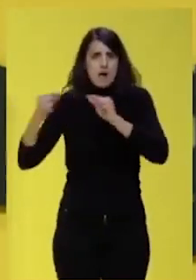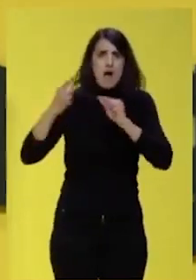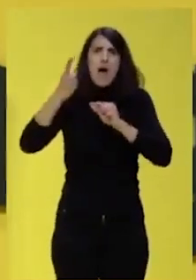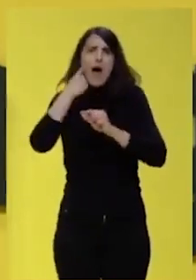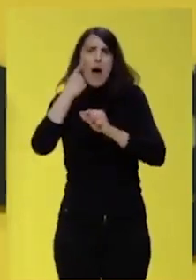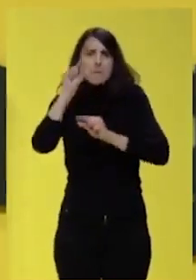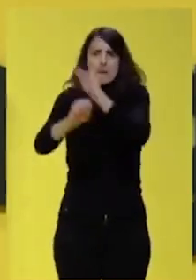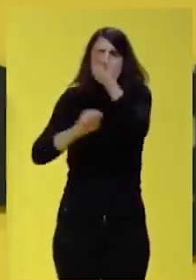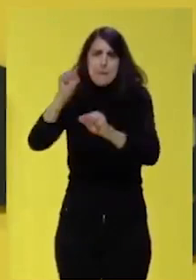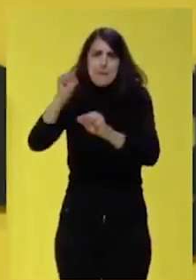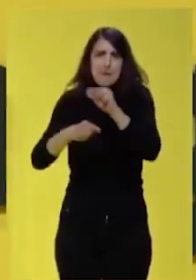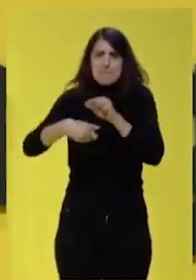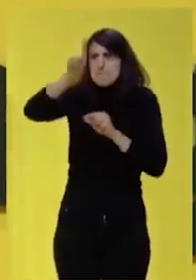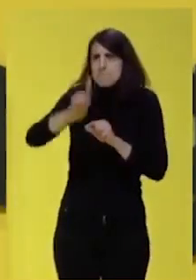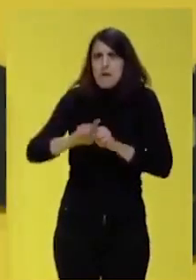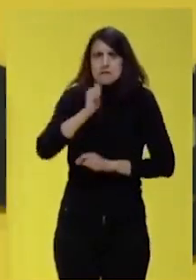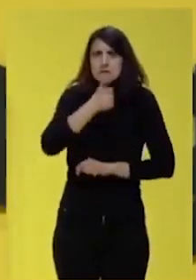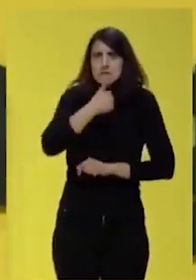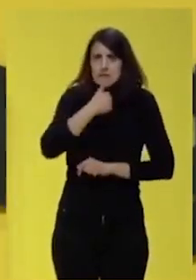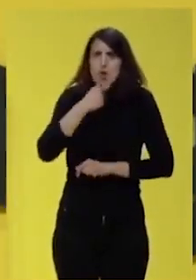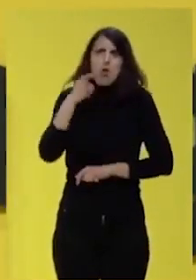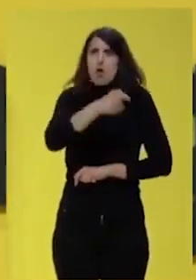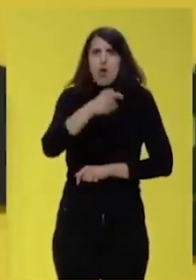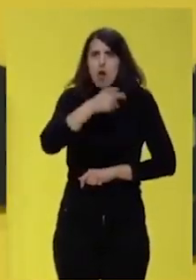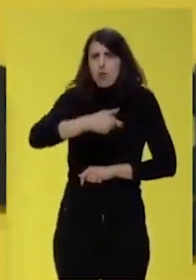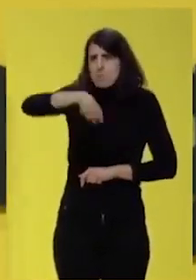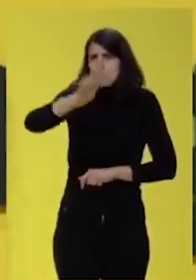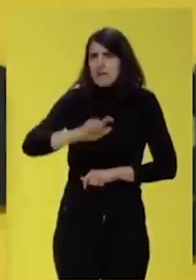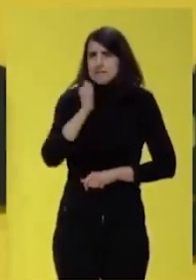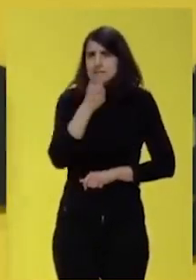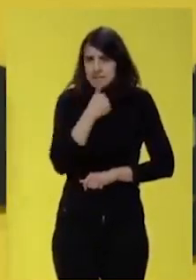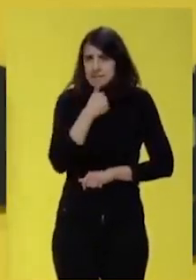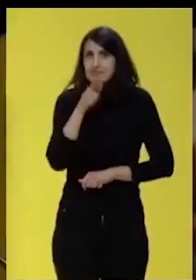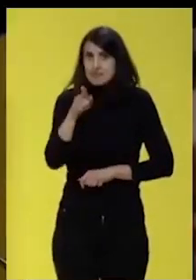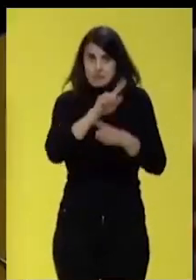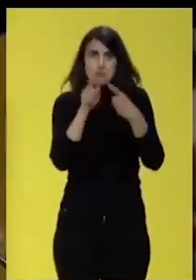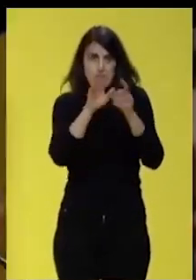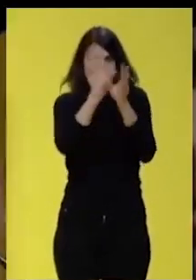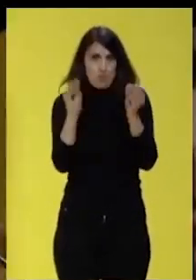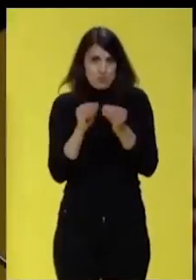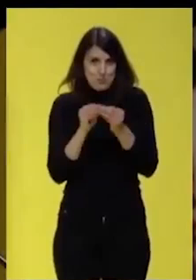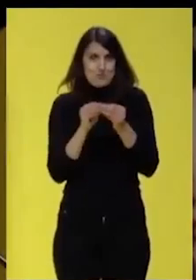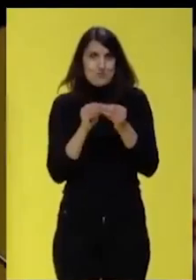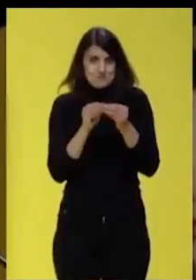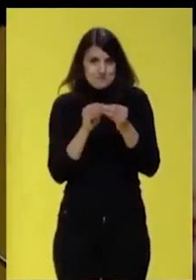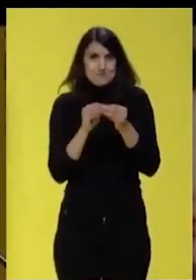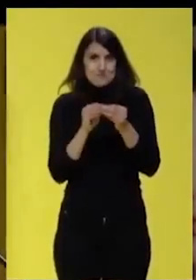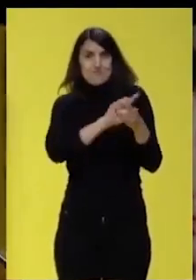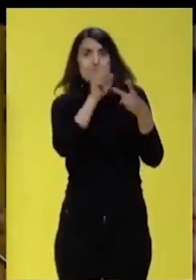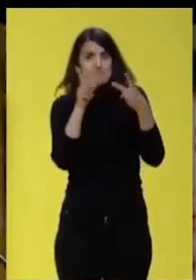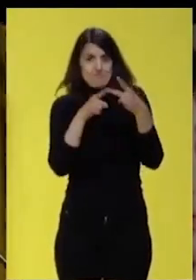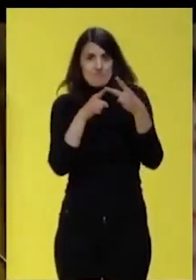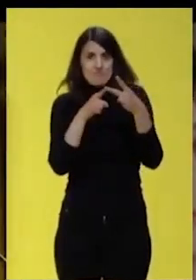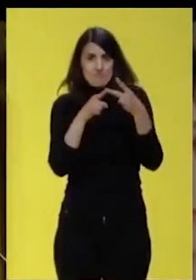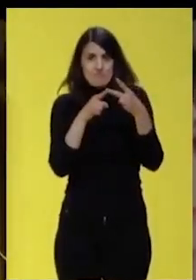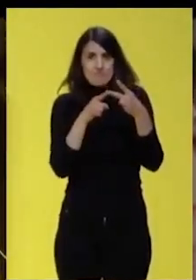crispa, el que más odio genera y el que más confrontación plantea. Esta es la primera conclusión. Y esa conclusión nos lleva a una segunda,